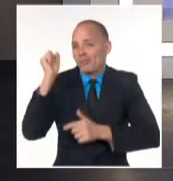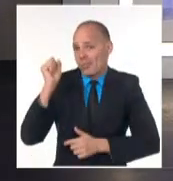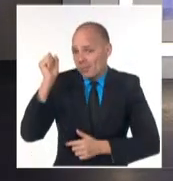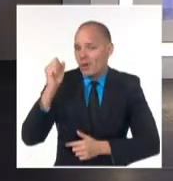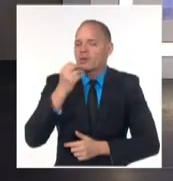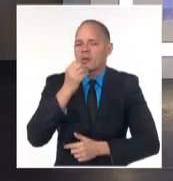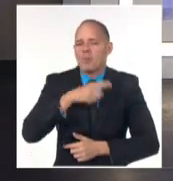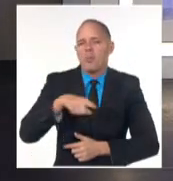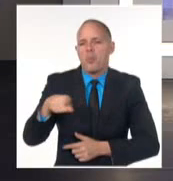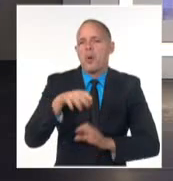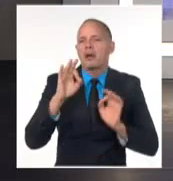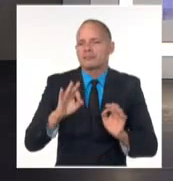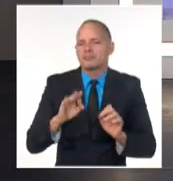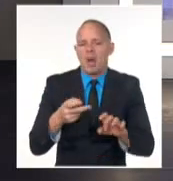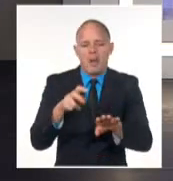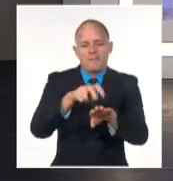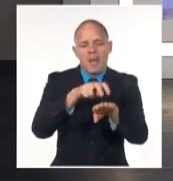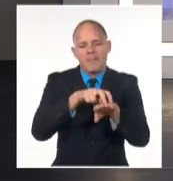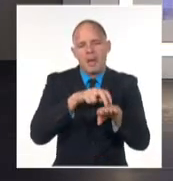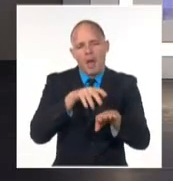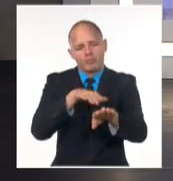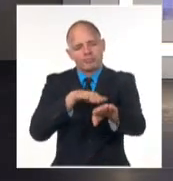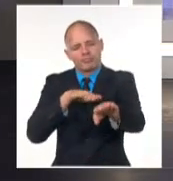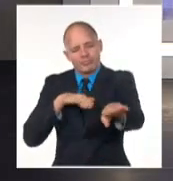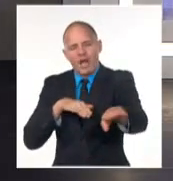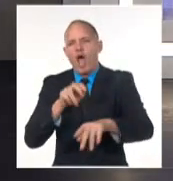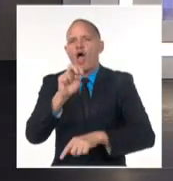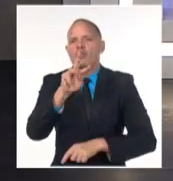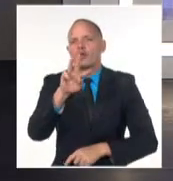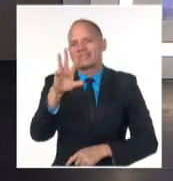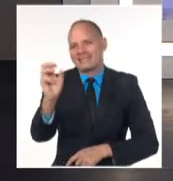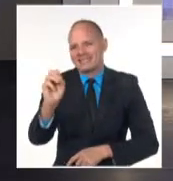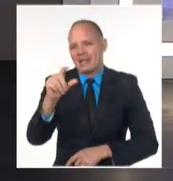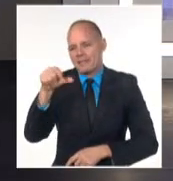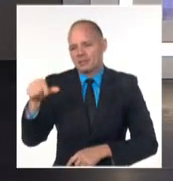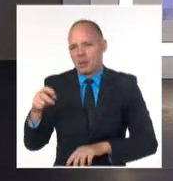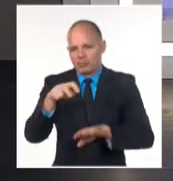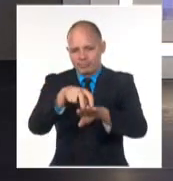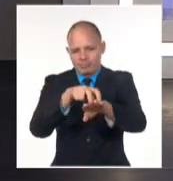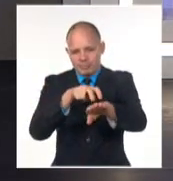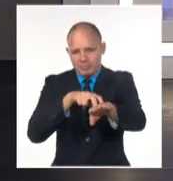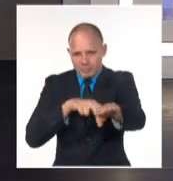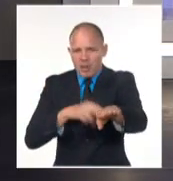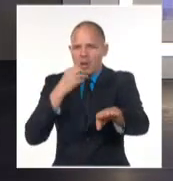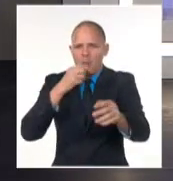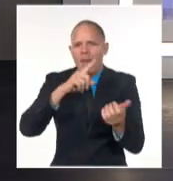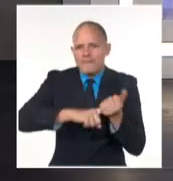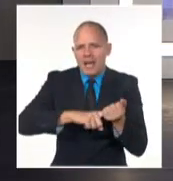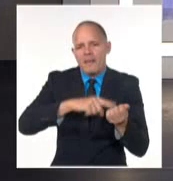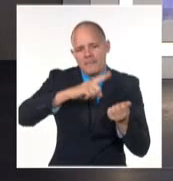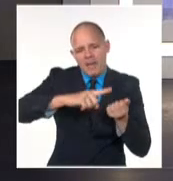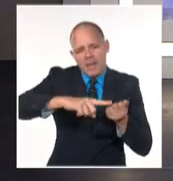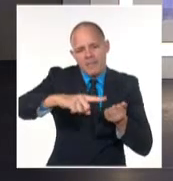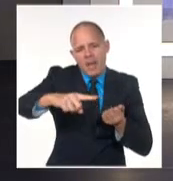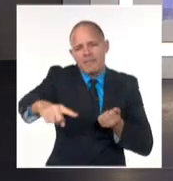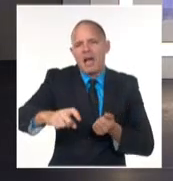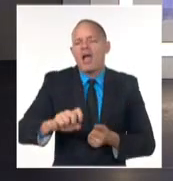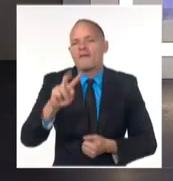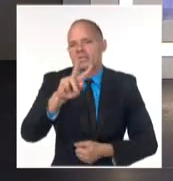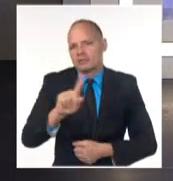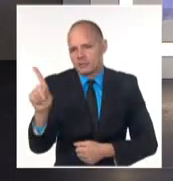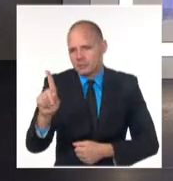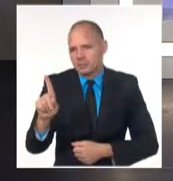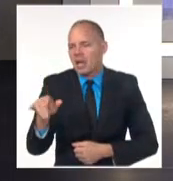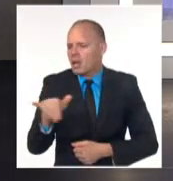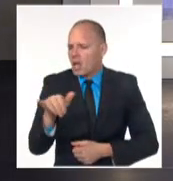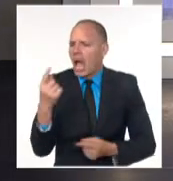constará de 21 estaciones, 21 estaciones en mejor español, así como 14 paraderos próximos